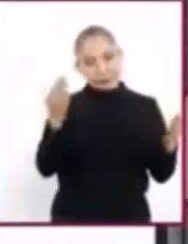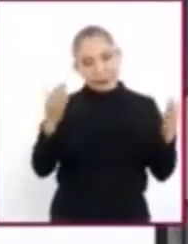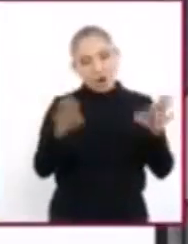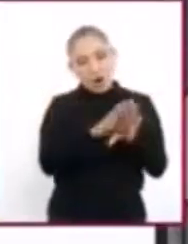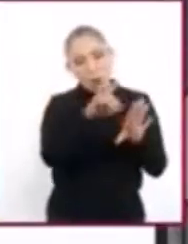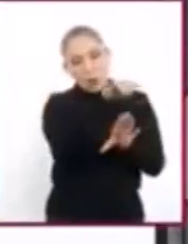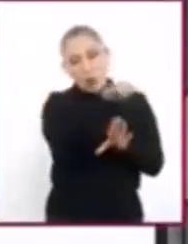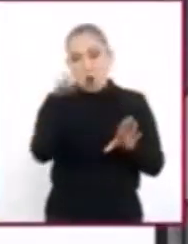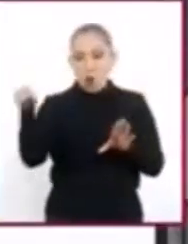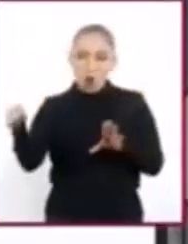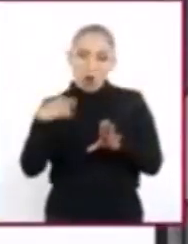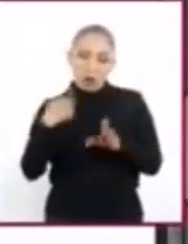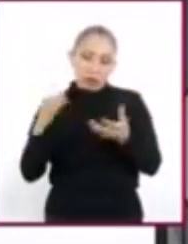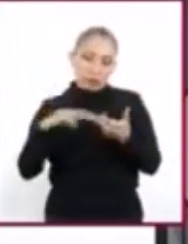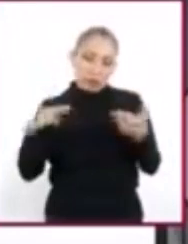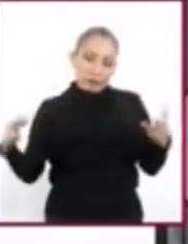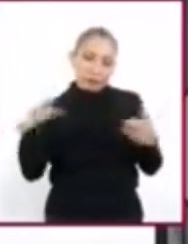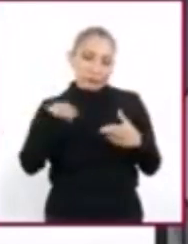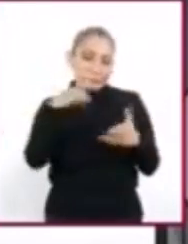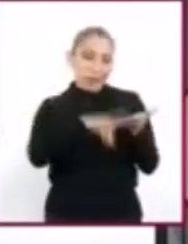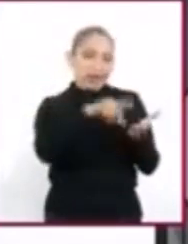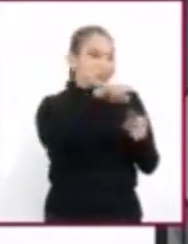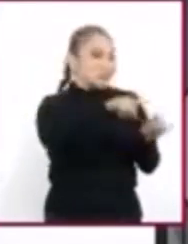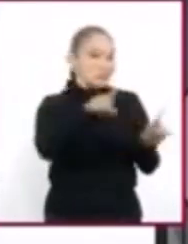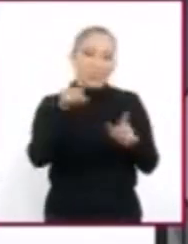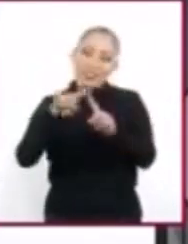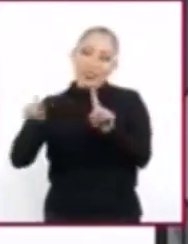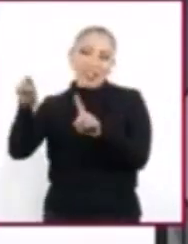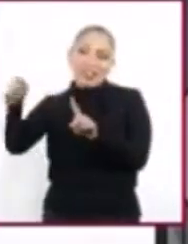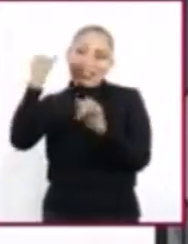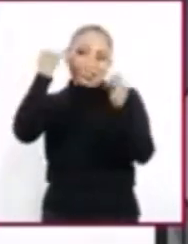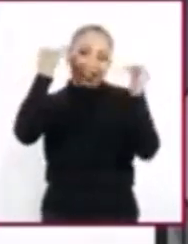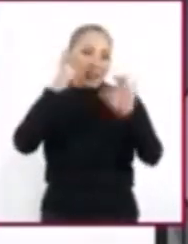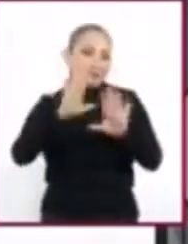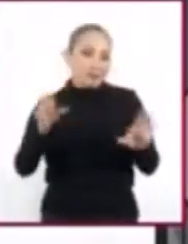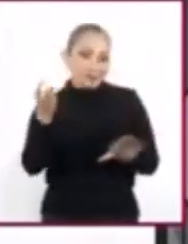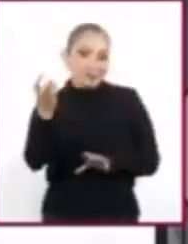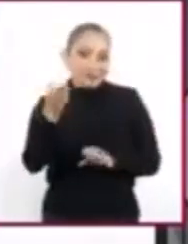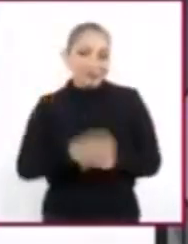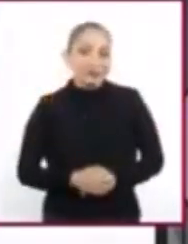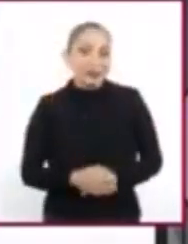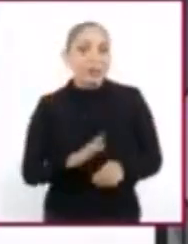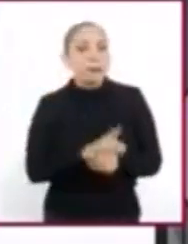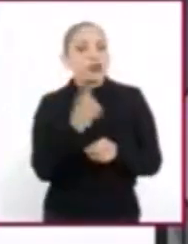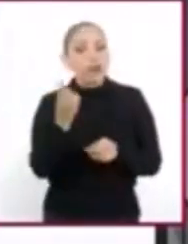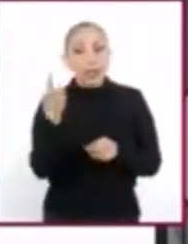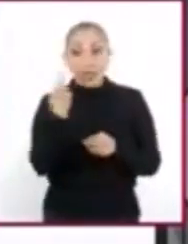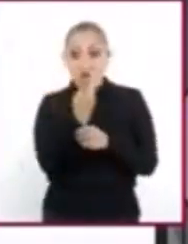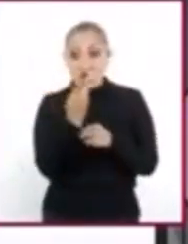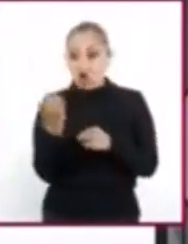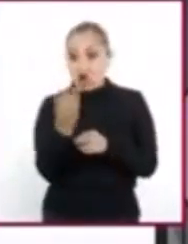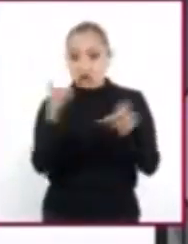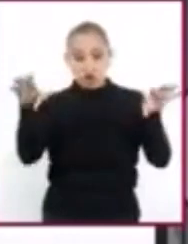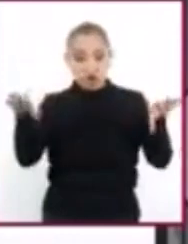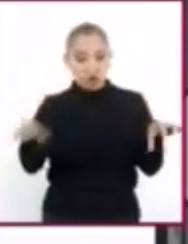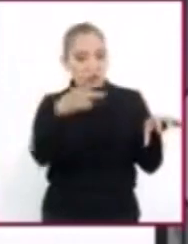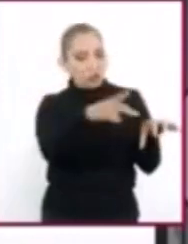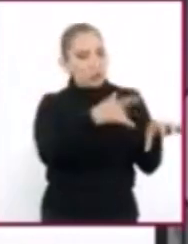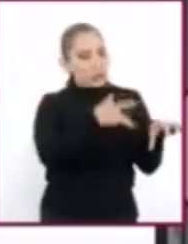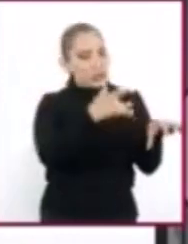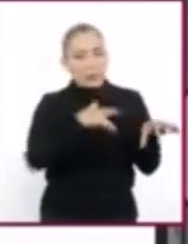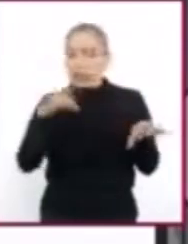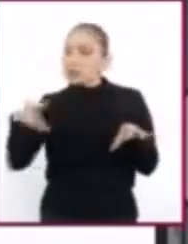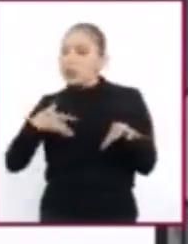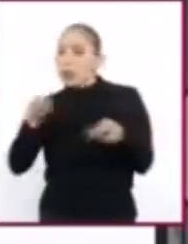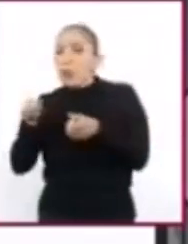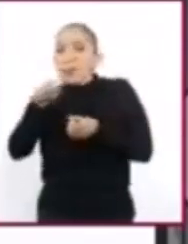es que los implicados se relacionan y valoran en esa situación. ¿Cómo es que las partes involucradas manifiestan sus sentimientos